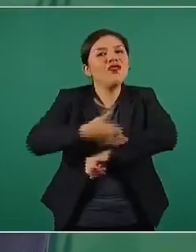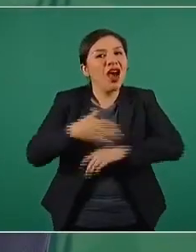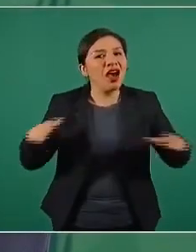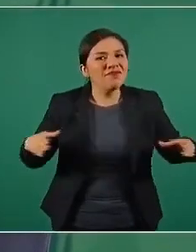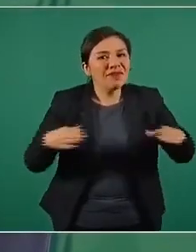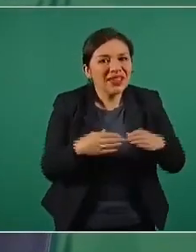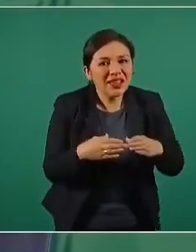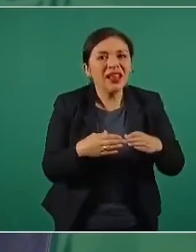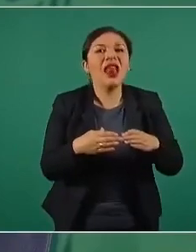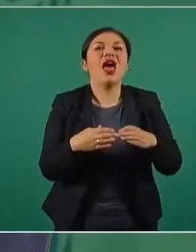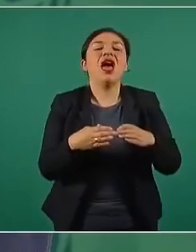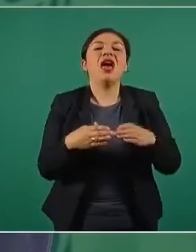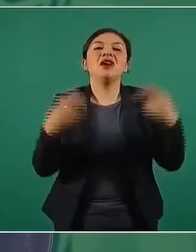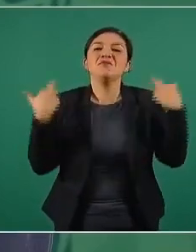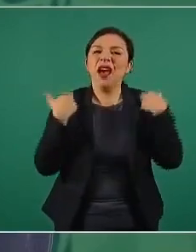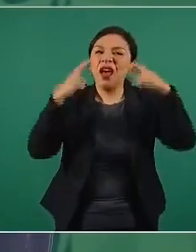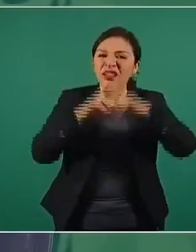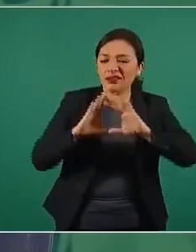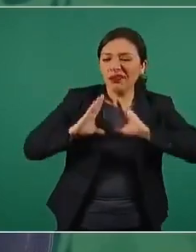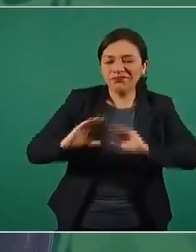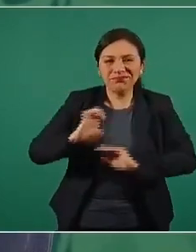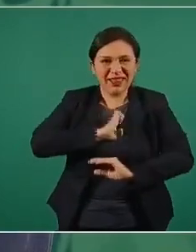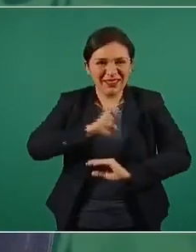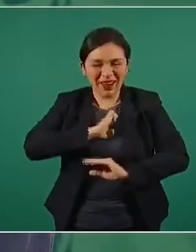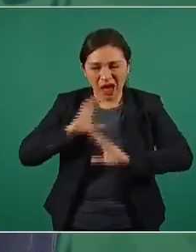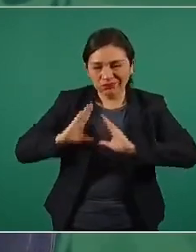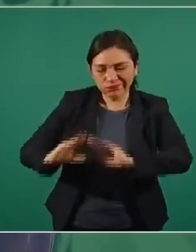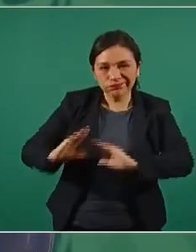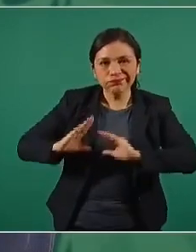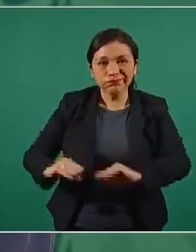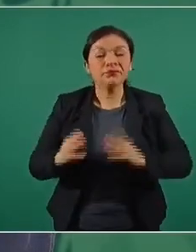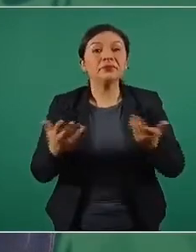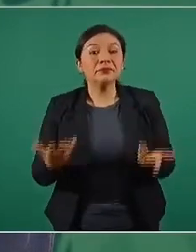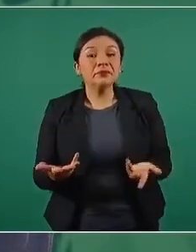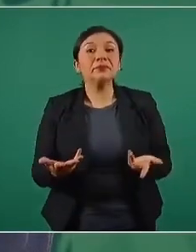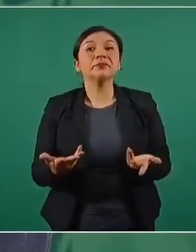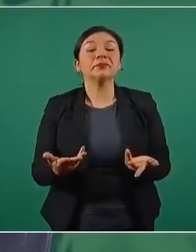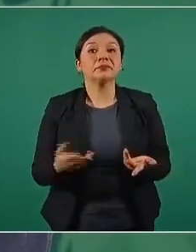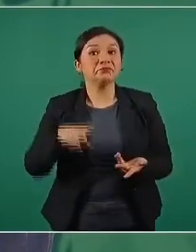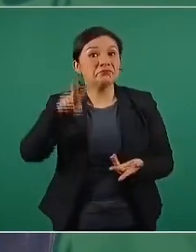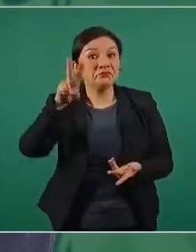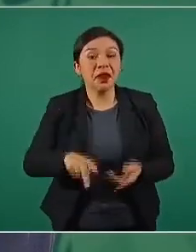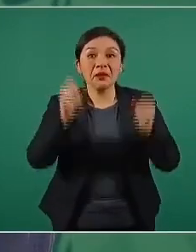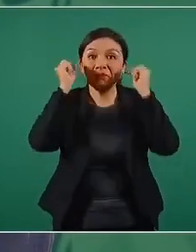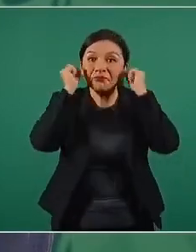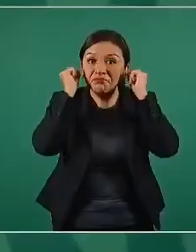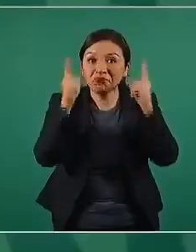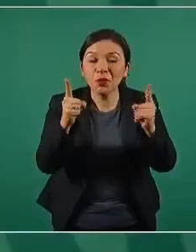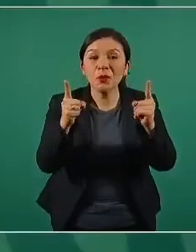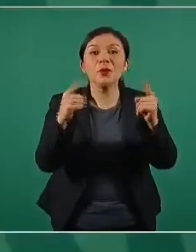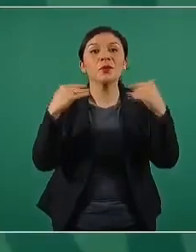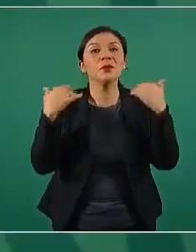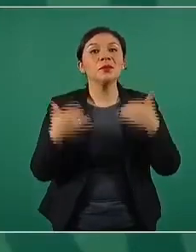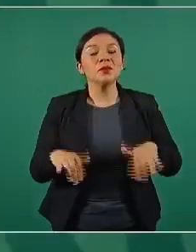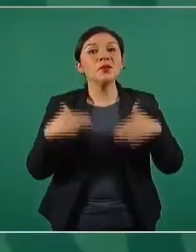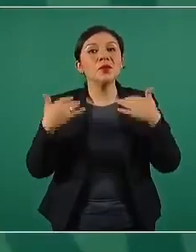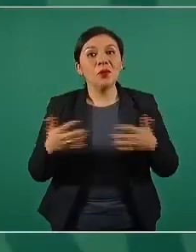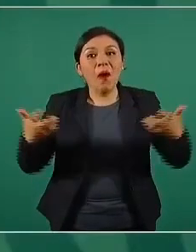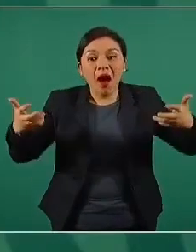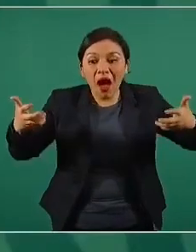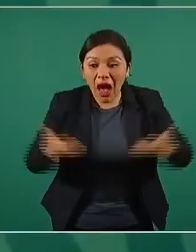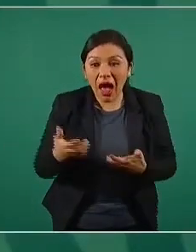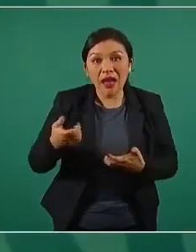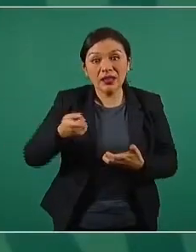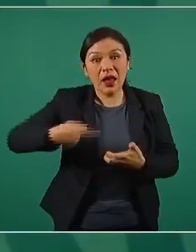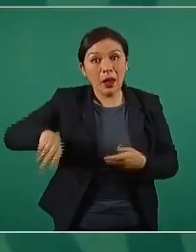de sus entrenadores. Es admirable lo que hacen